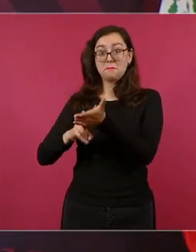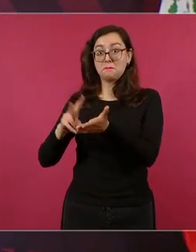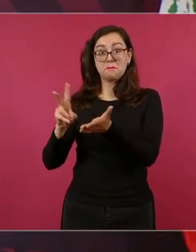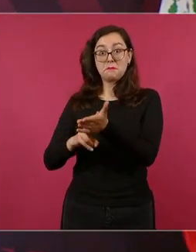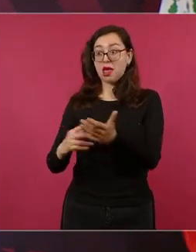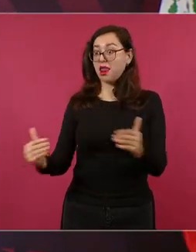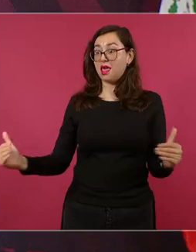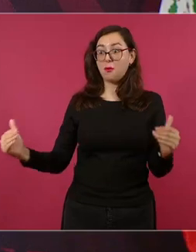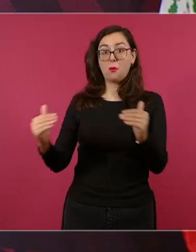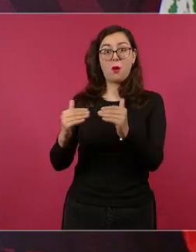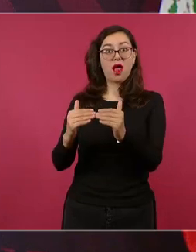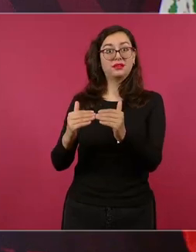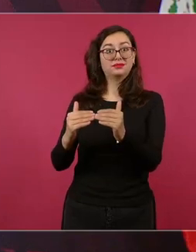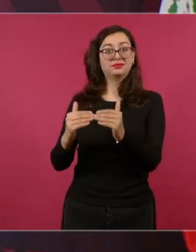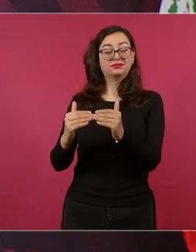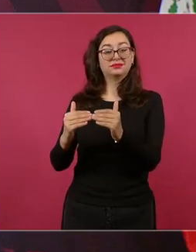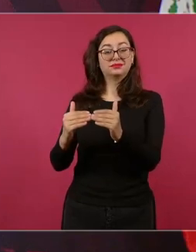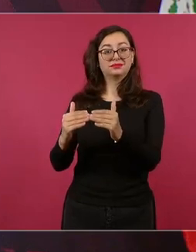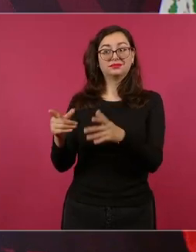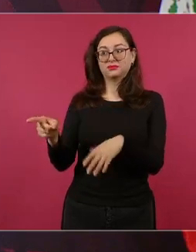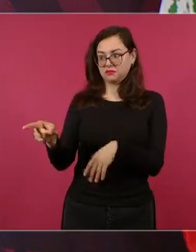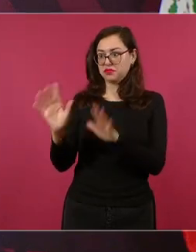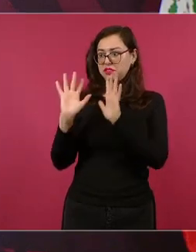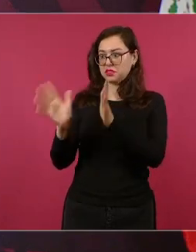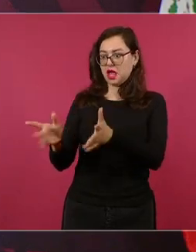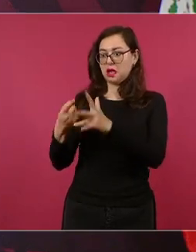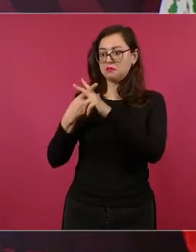que ya está produciendo y que va a